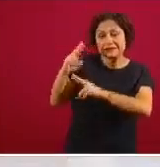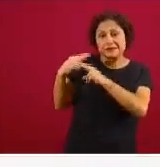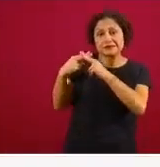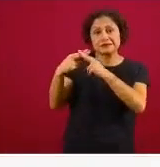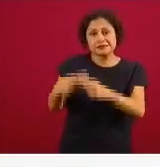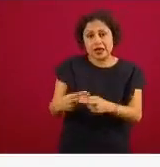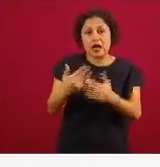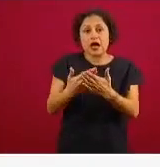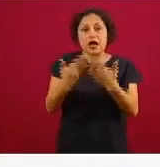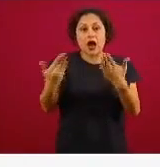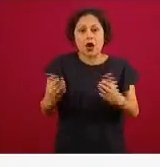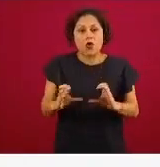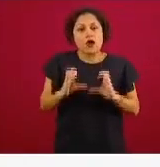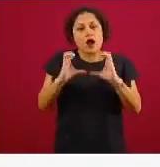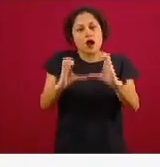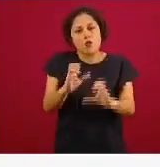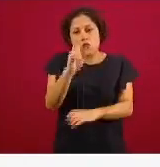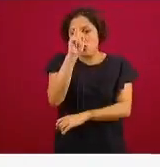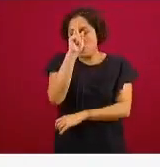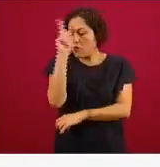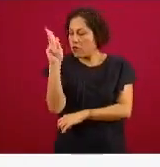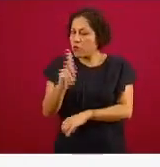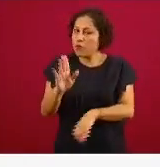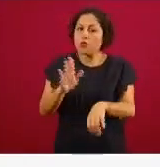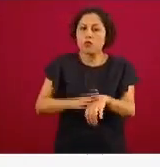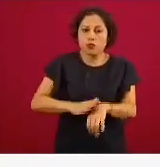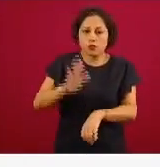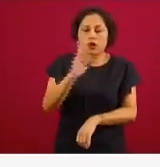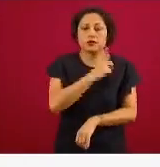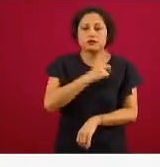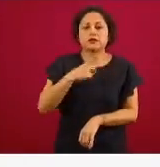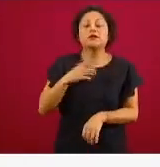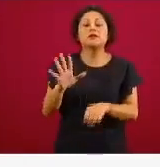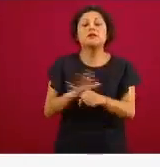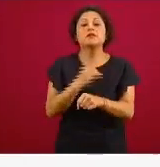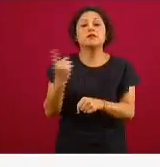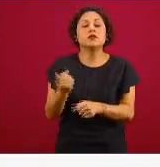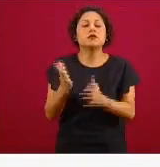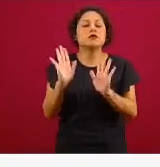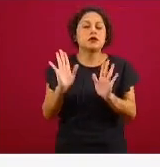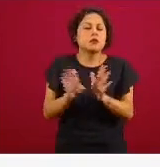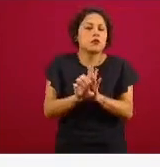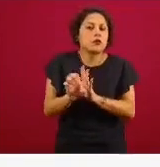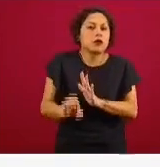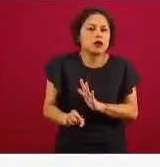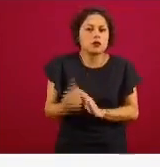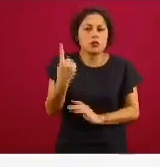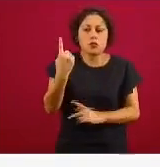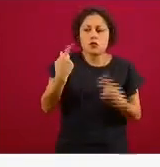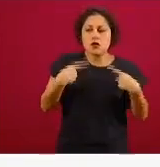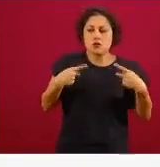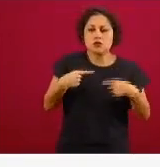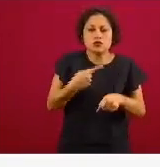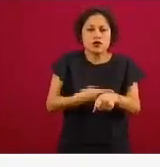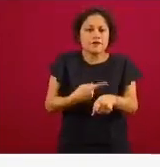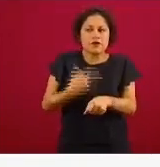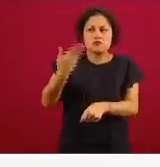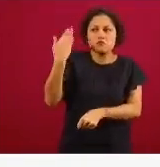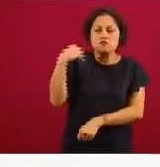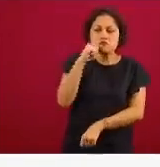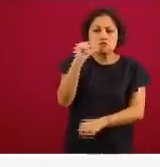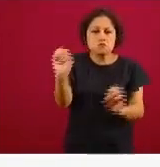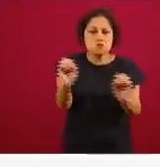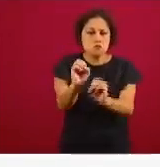precauciones porque ciertamente en comparación con alguien que no tuviera estas condiciones tiene un mayor riesgo de complicarse